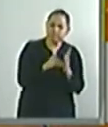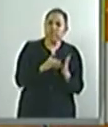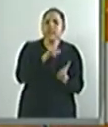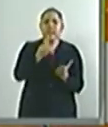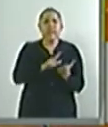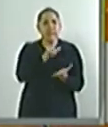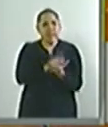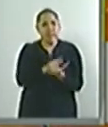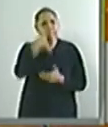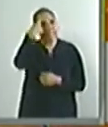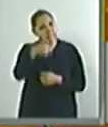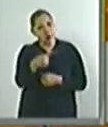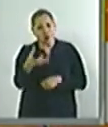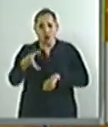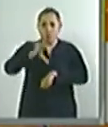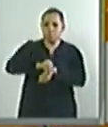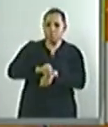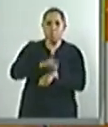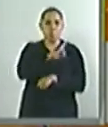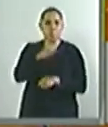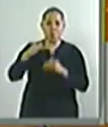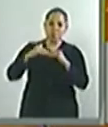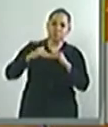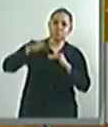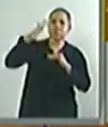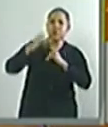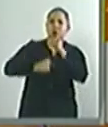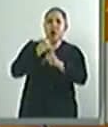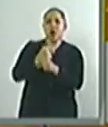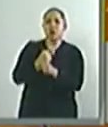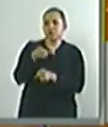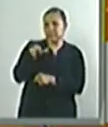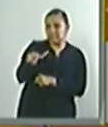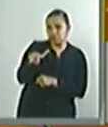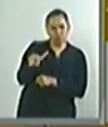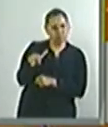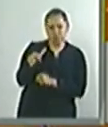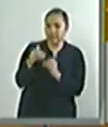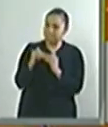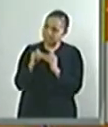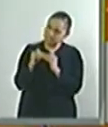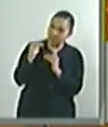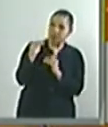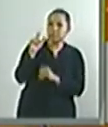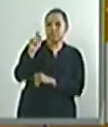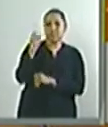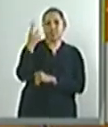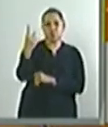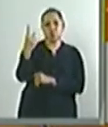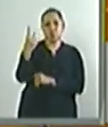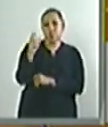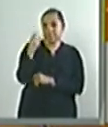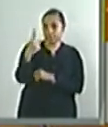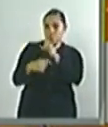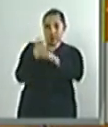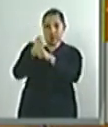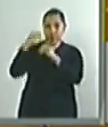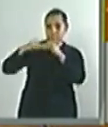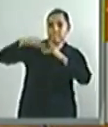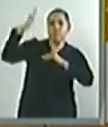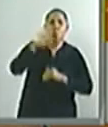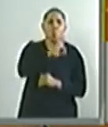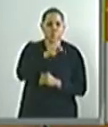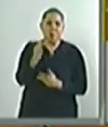los 21 y no los 18 años. Pero sobre todo, reforzar también todos los instrumentos que